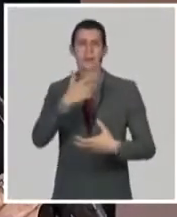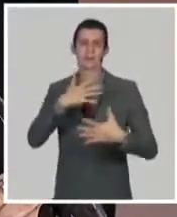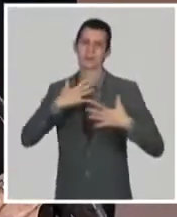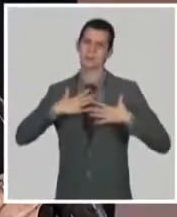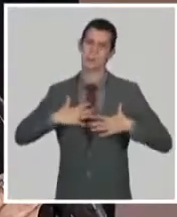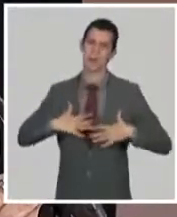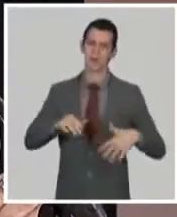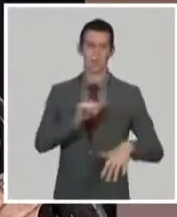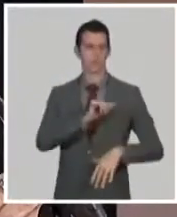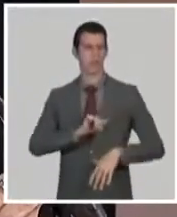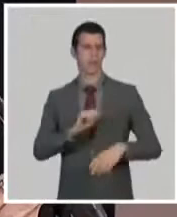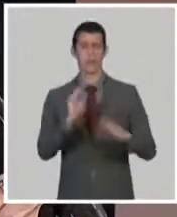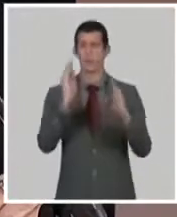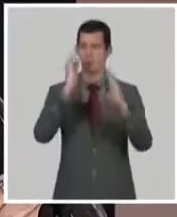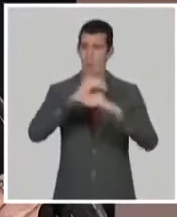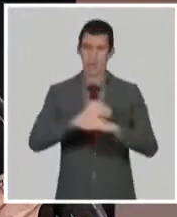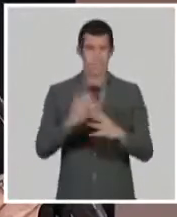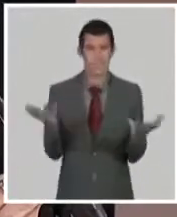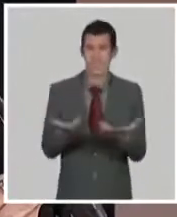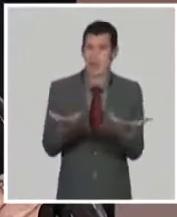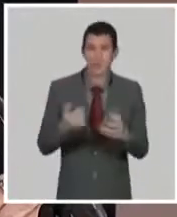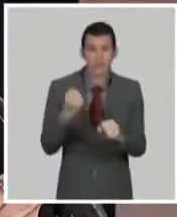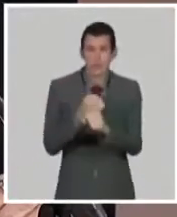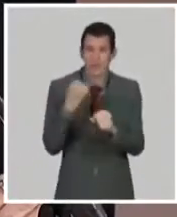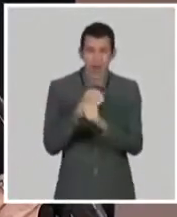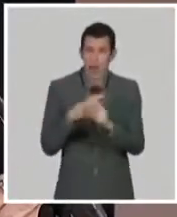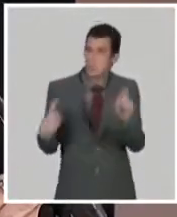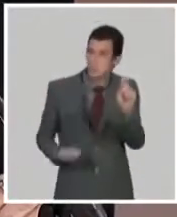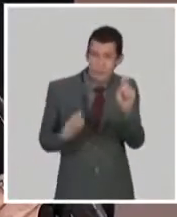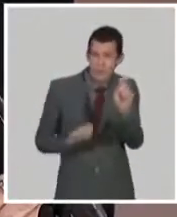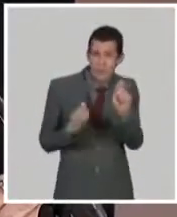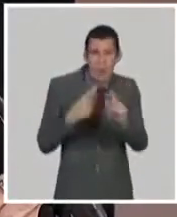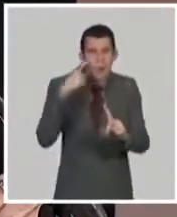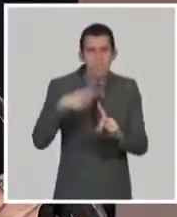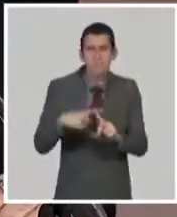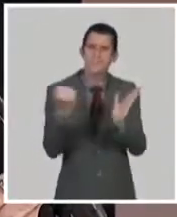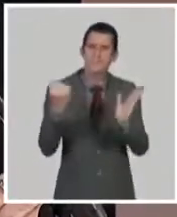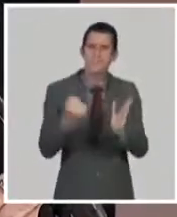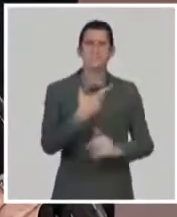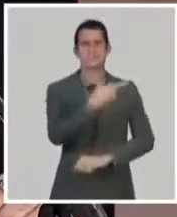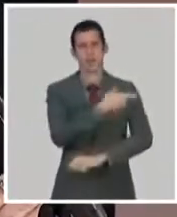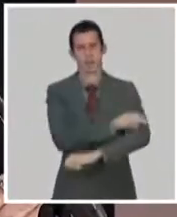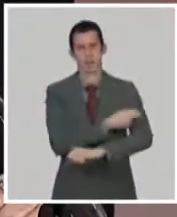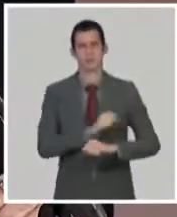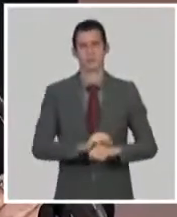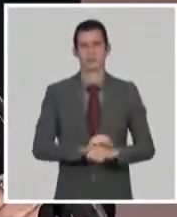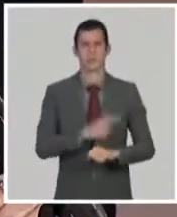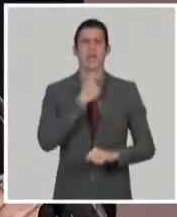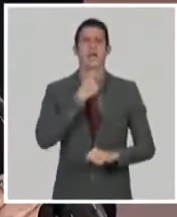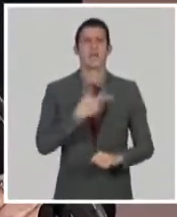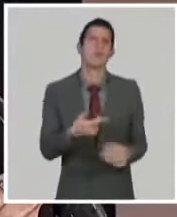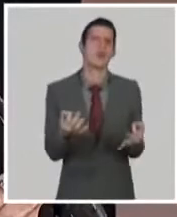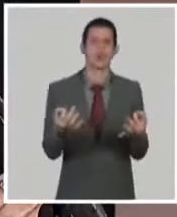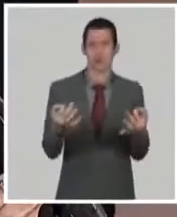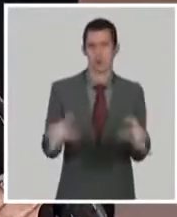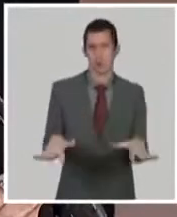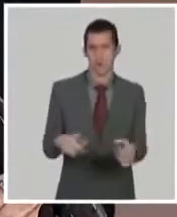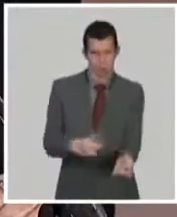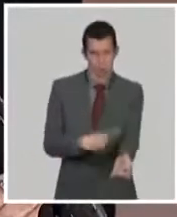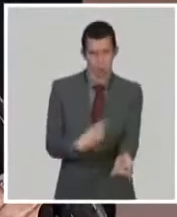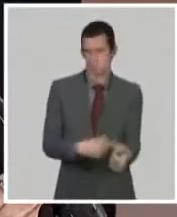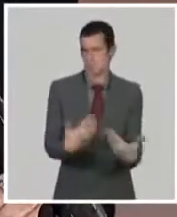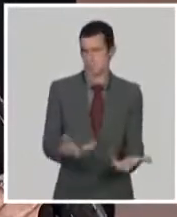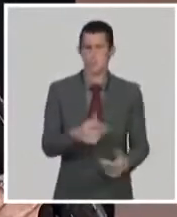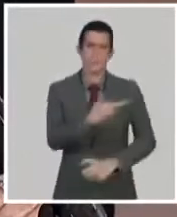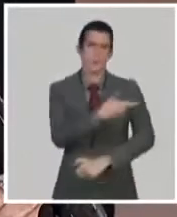posible a la salud de nuestro pueblo. Y ese es el caso de las vacunas. O sea, una vacuna puede resultar eficaz en poderse